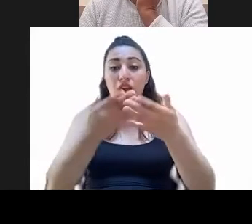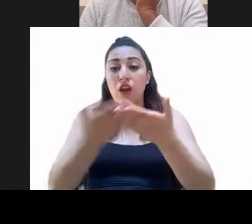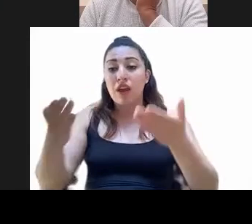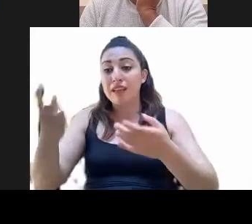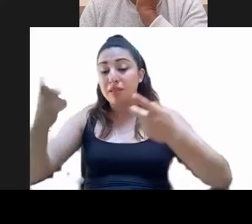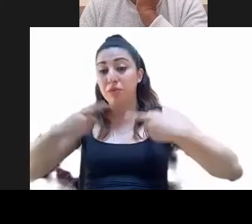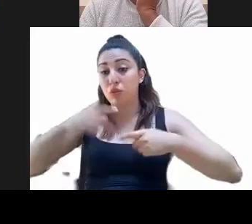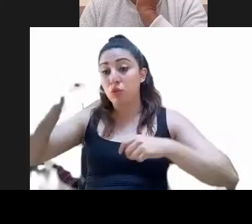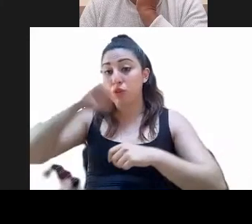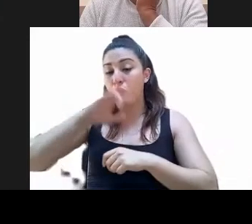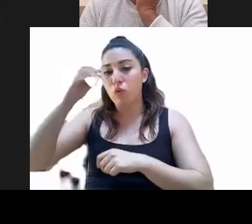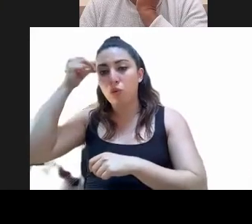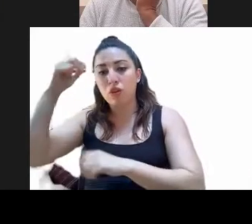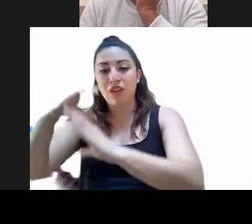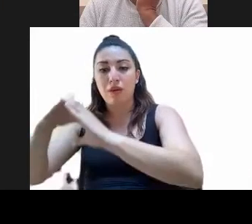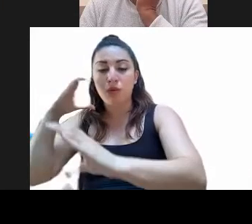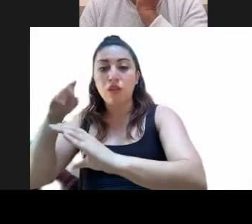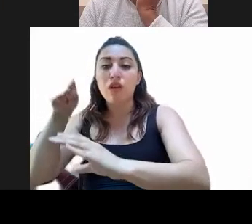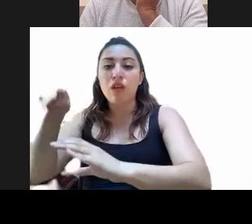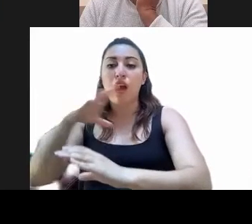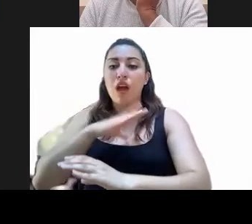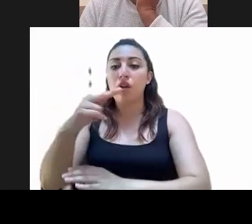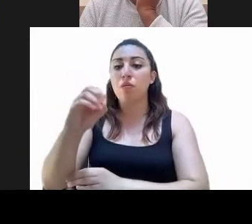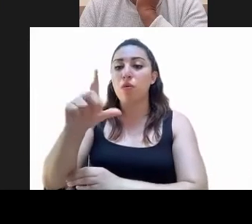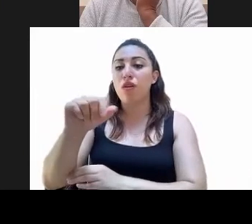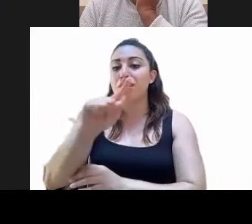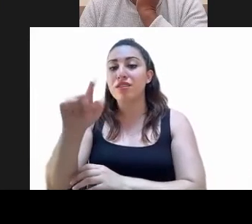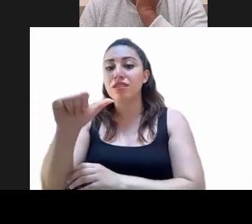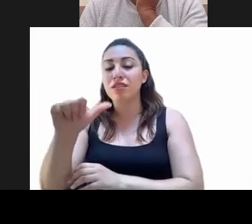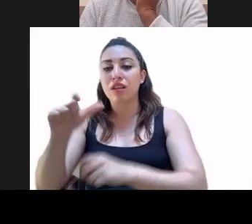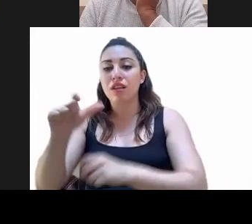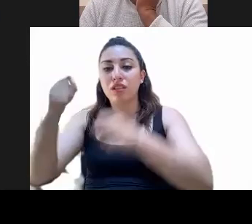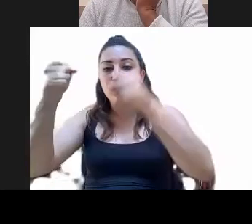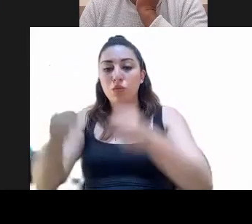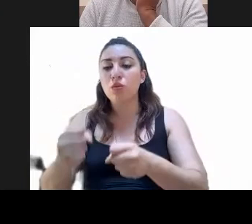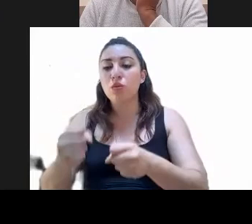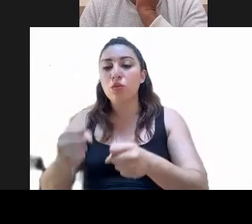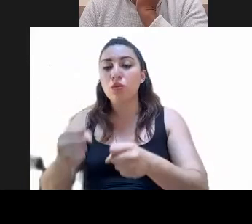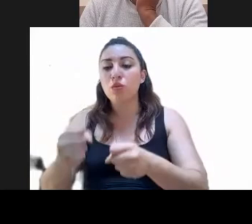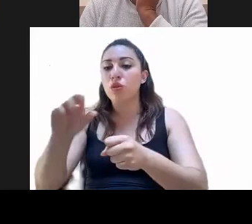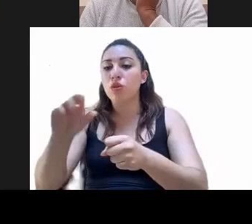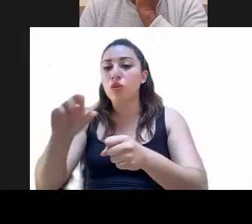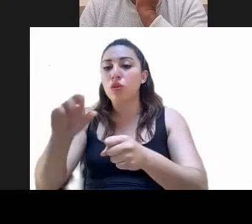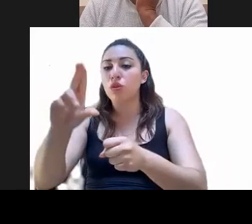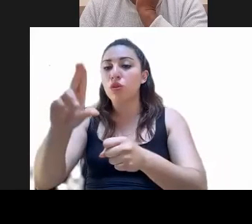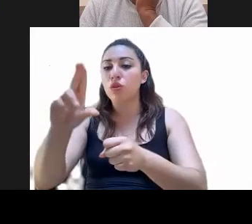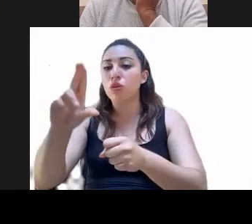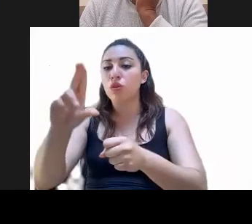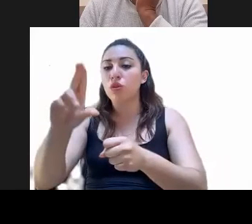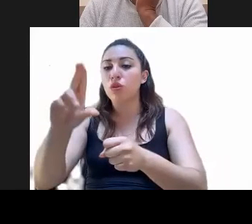transporte público de pasajeros cuenten con póliza de seguros y no de sociedades mutualistas a efecto de asegurar la reparación del daño.